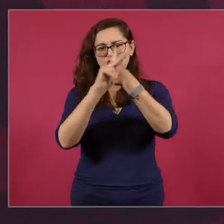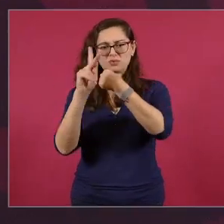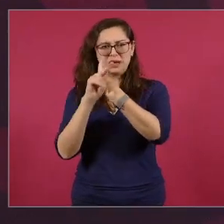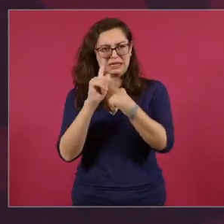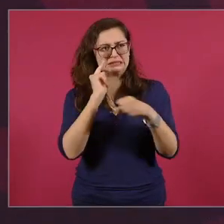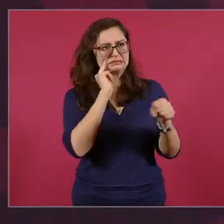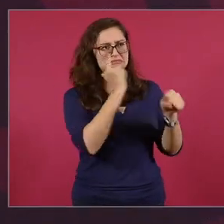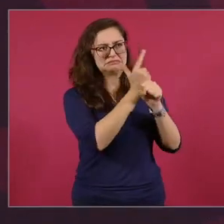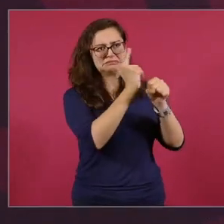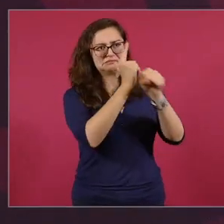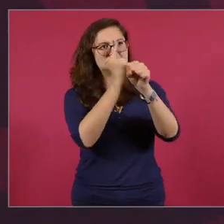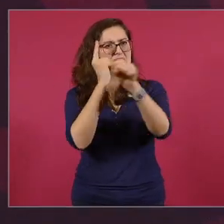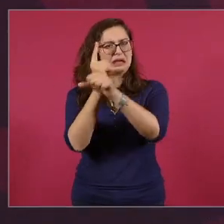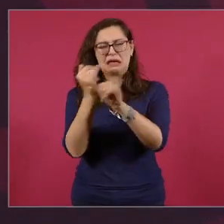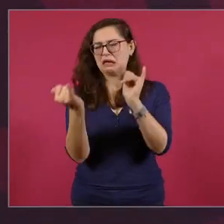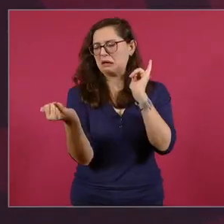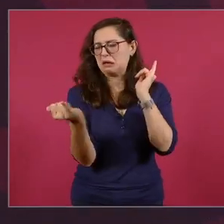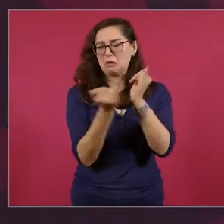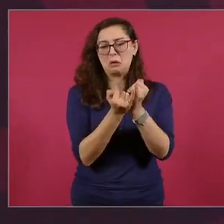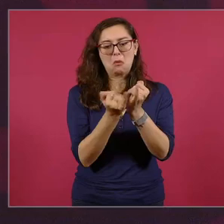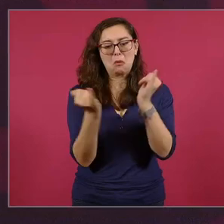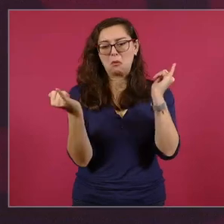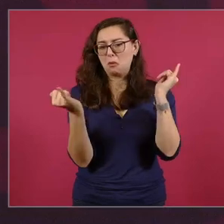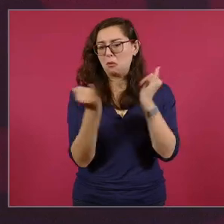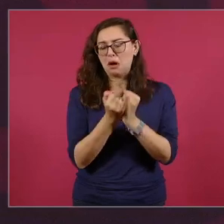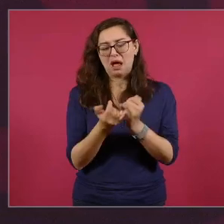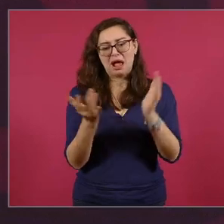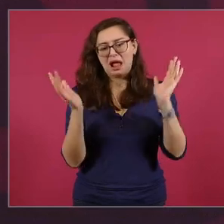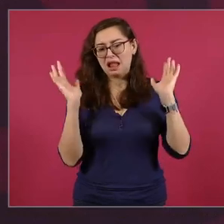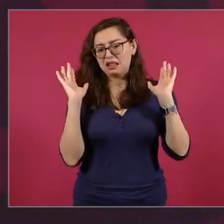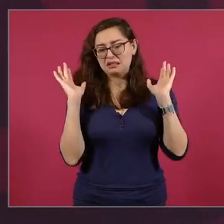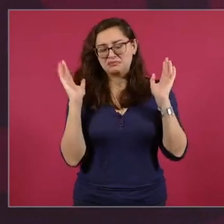ven el comportamiento no voy a mencionar